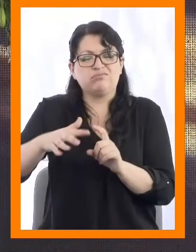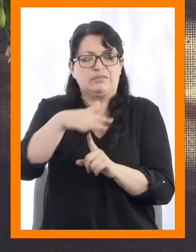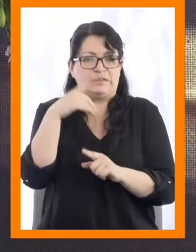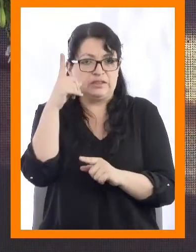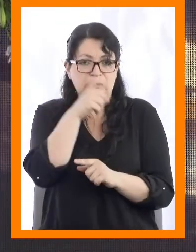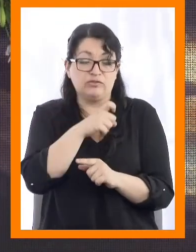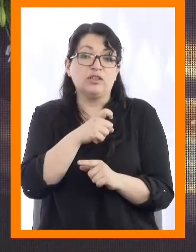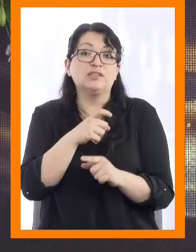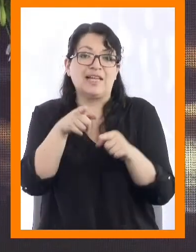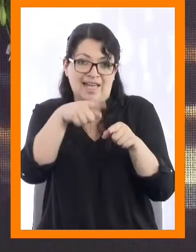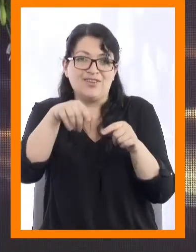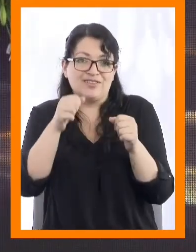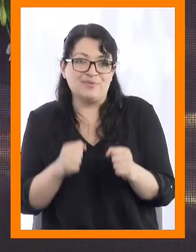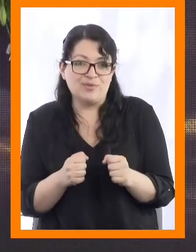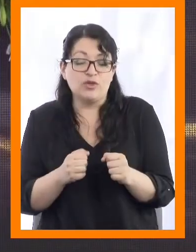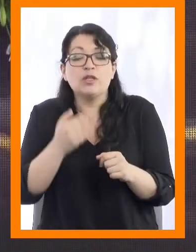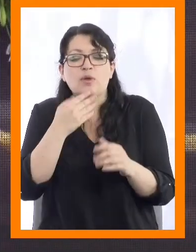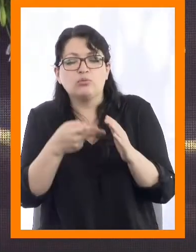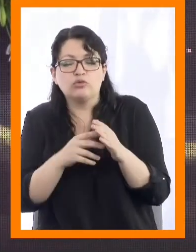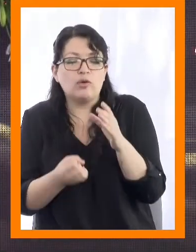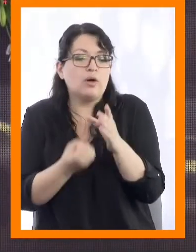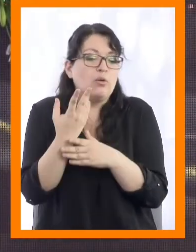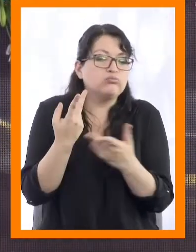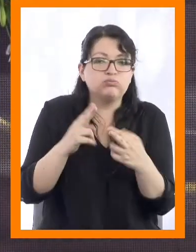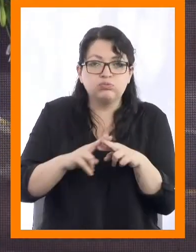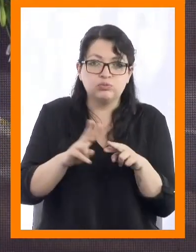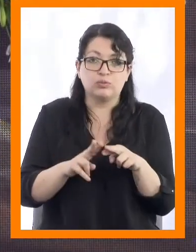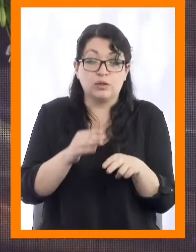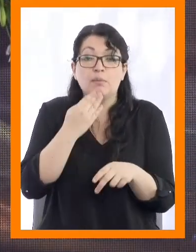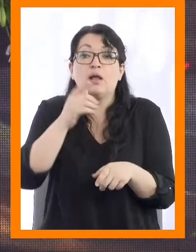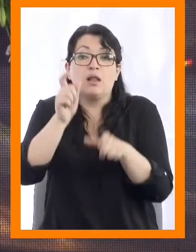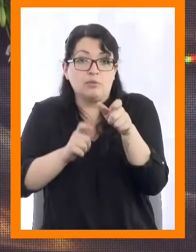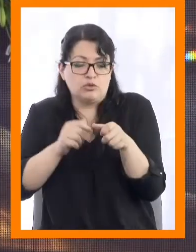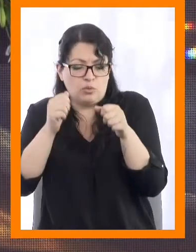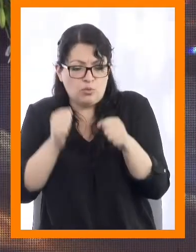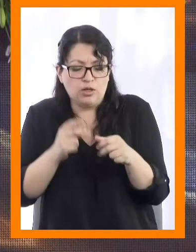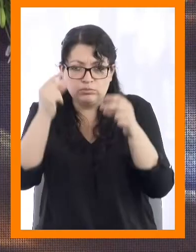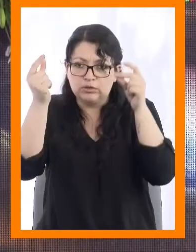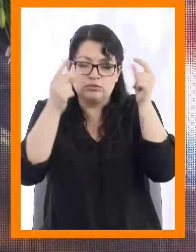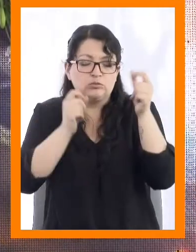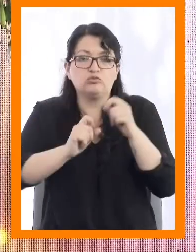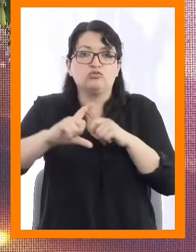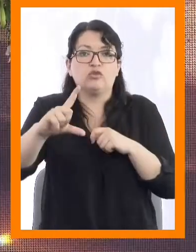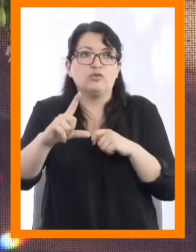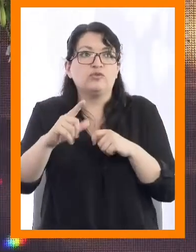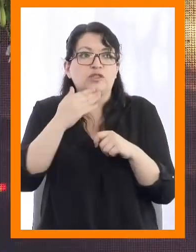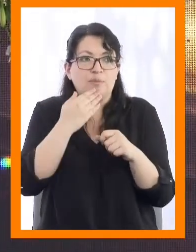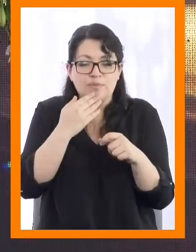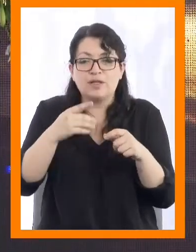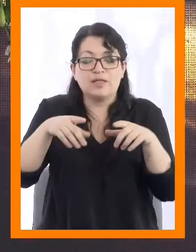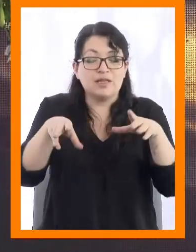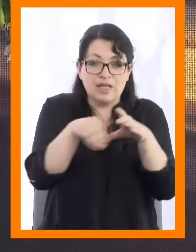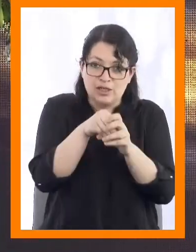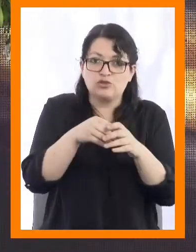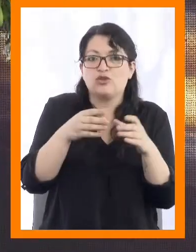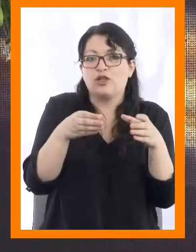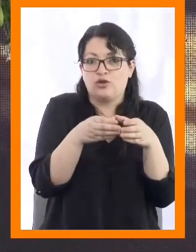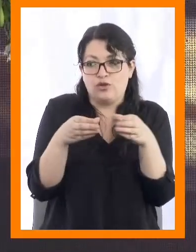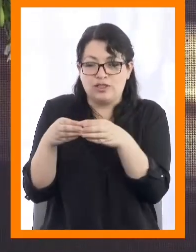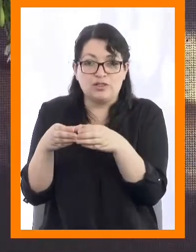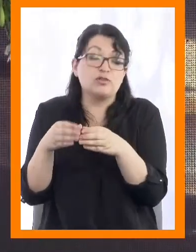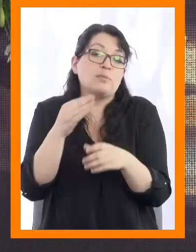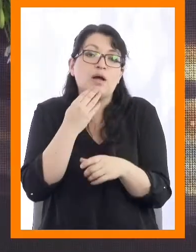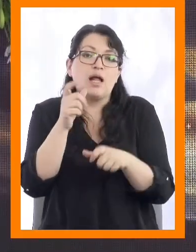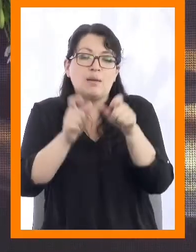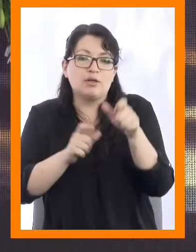resolver nuevos problemas, quienes tengan la capacidad de emprender e innovar desde las organizaciones, quienes